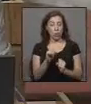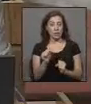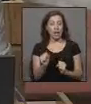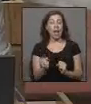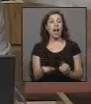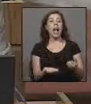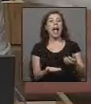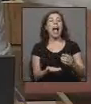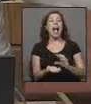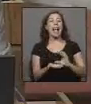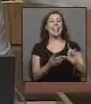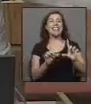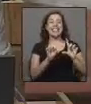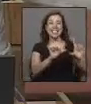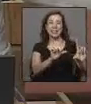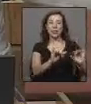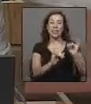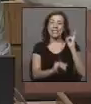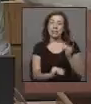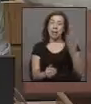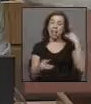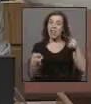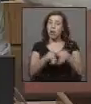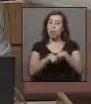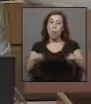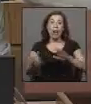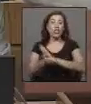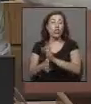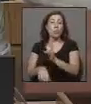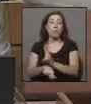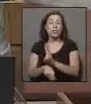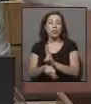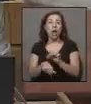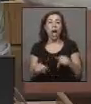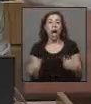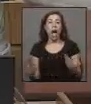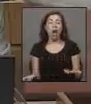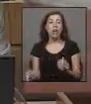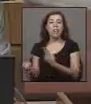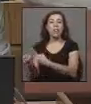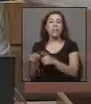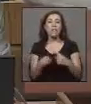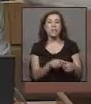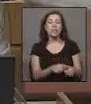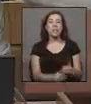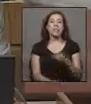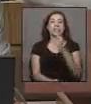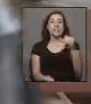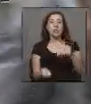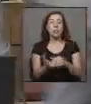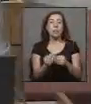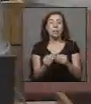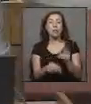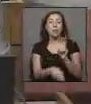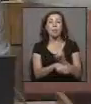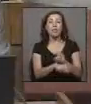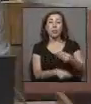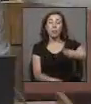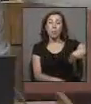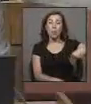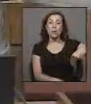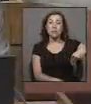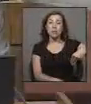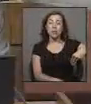asignación de título, que siempre había sido igual para todos los profesores, ahora se va a diferenciar entre 100.000 pesos para los profesores